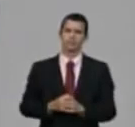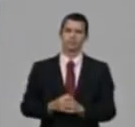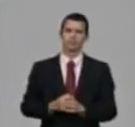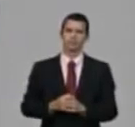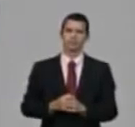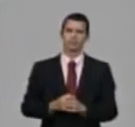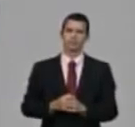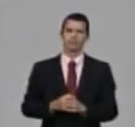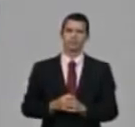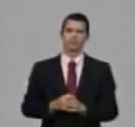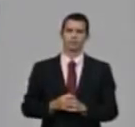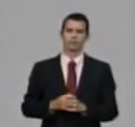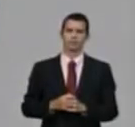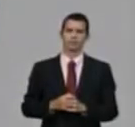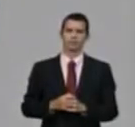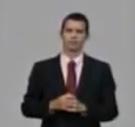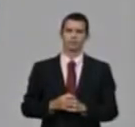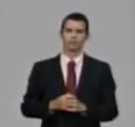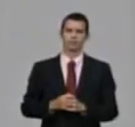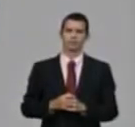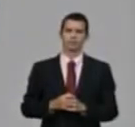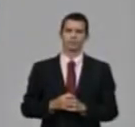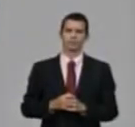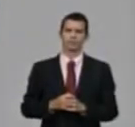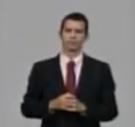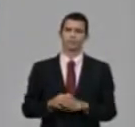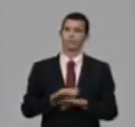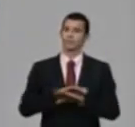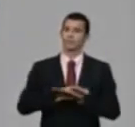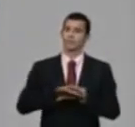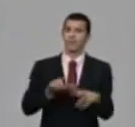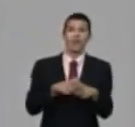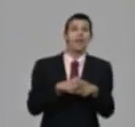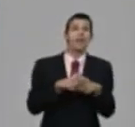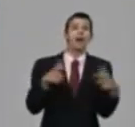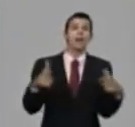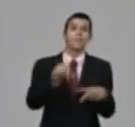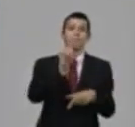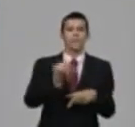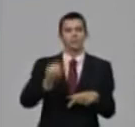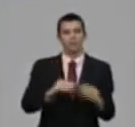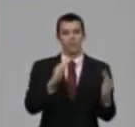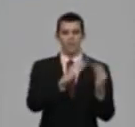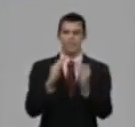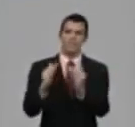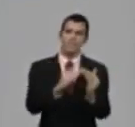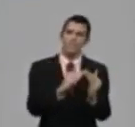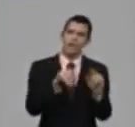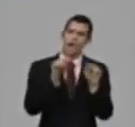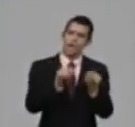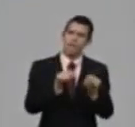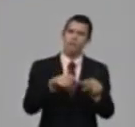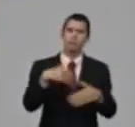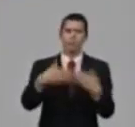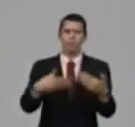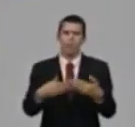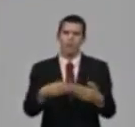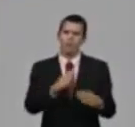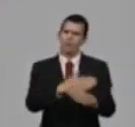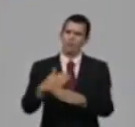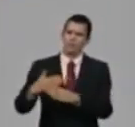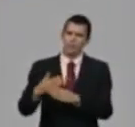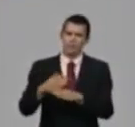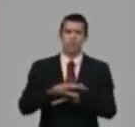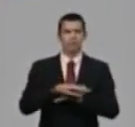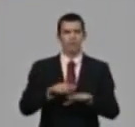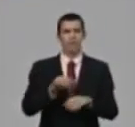vulnerables ya habían sido visitados por los trabajadores sociales. Aquí hay un concepto diferente de lo que es un núcleo vulnerable. No solamente son aquellas